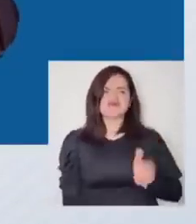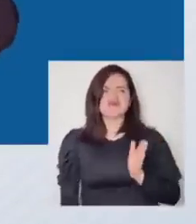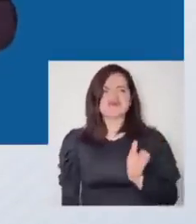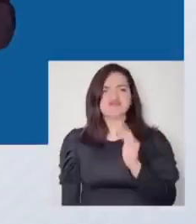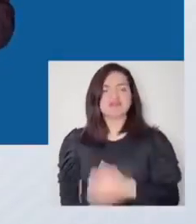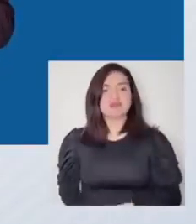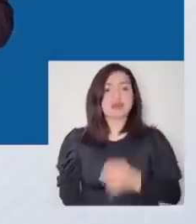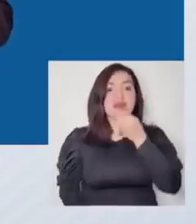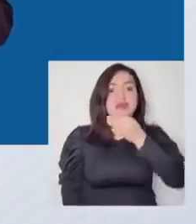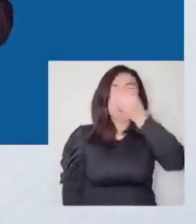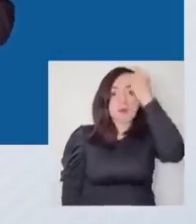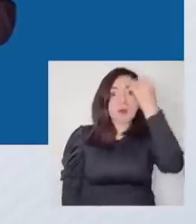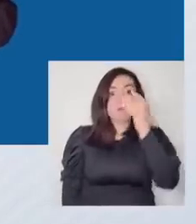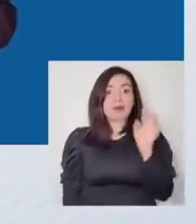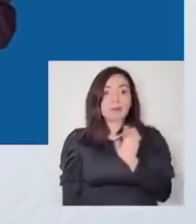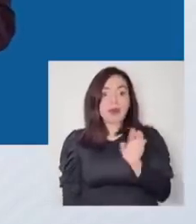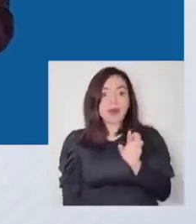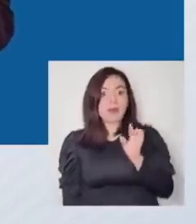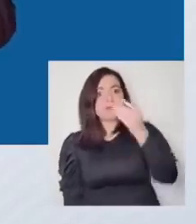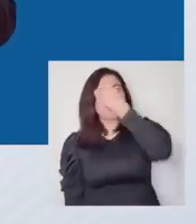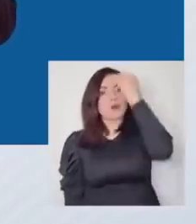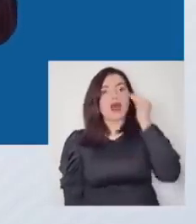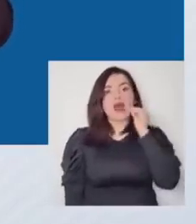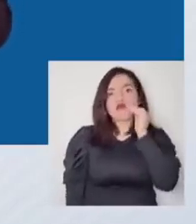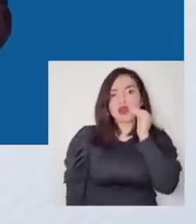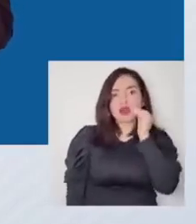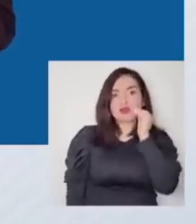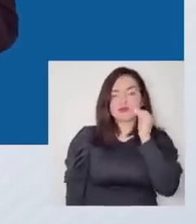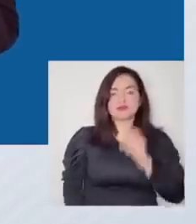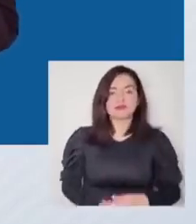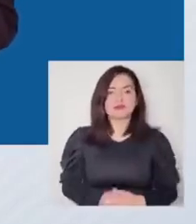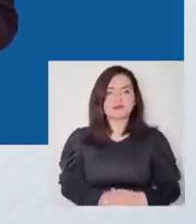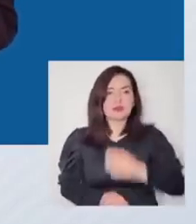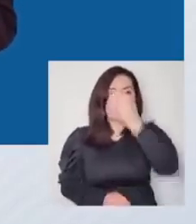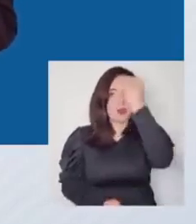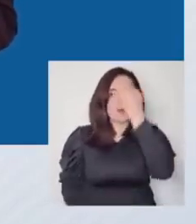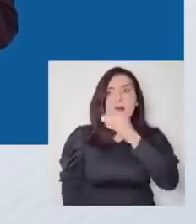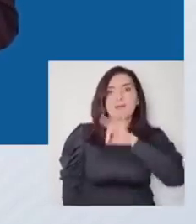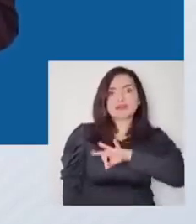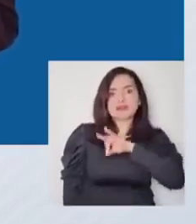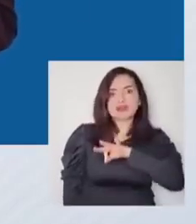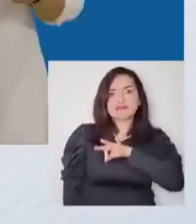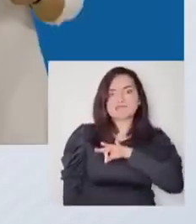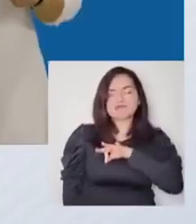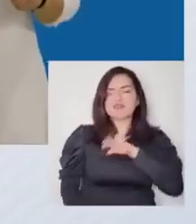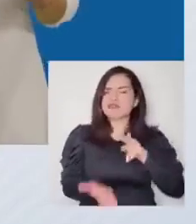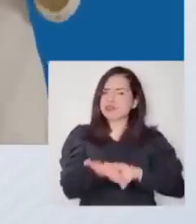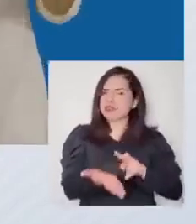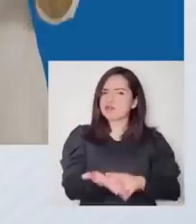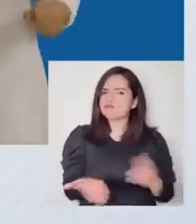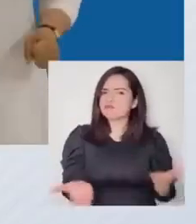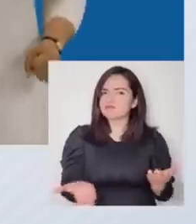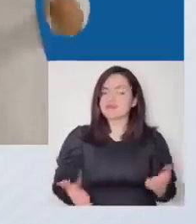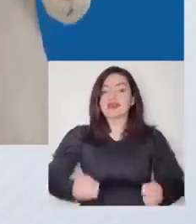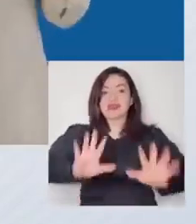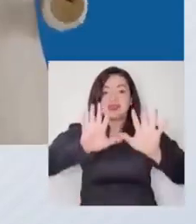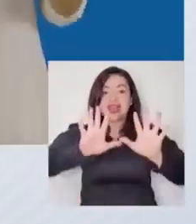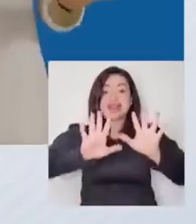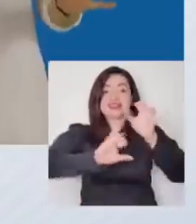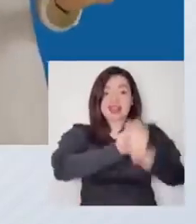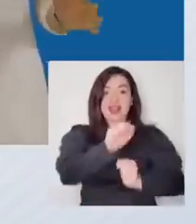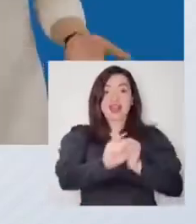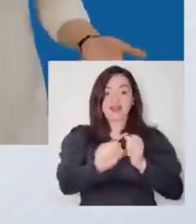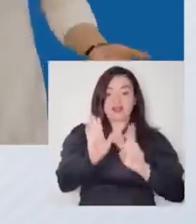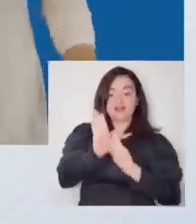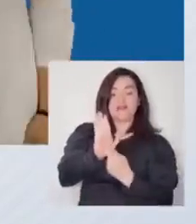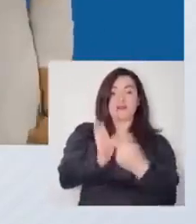Dicen que se preocupan de nuestros padres, de nuestros abuelos, que se preocupan de las pensiones. Pero en realidad llevamos 10